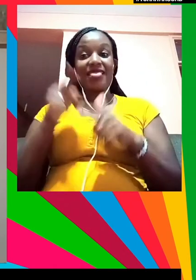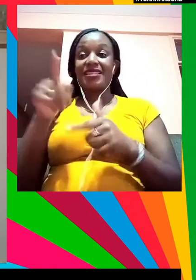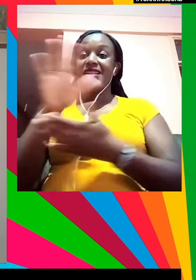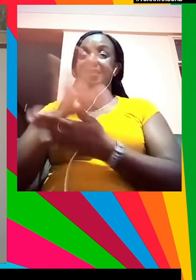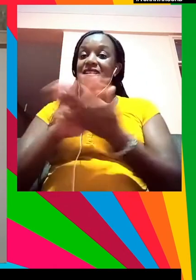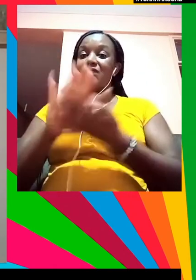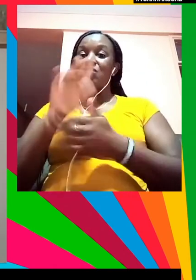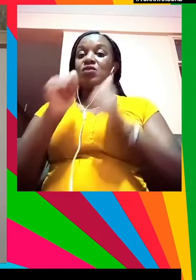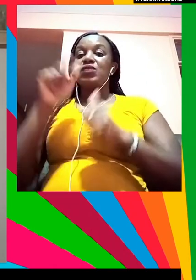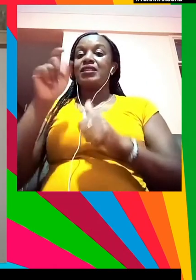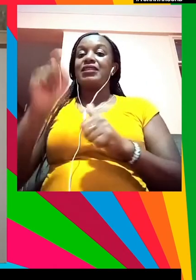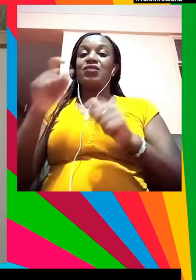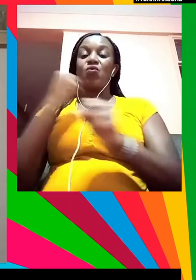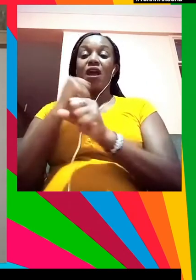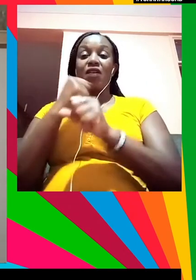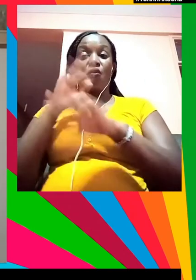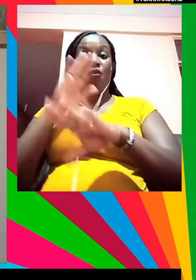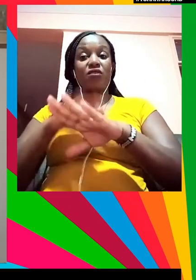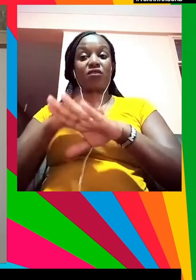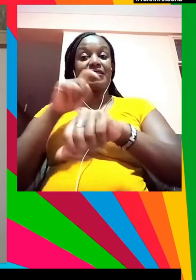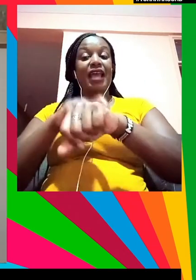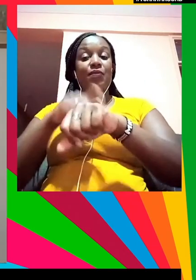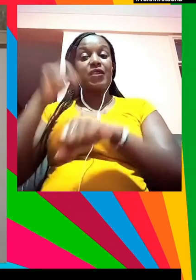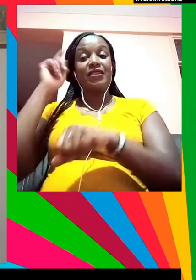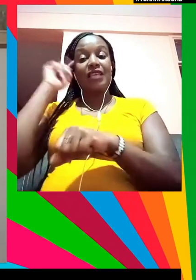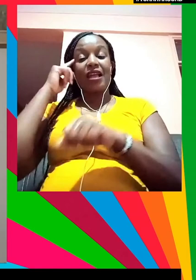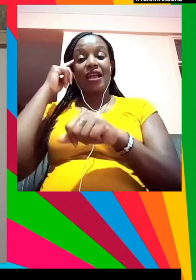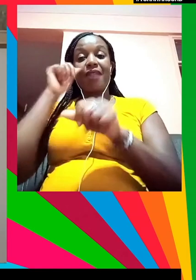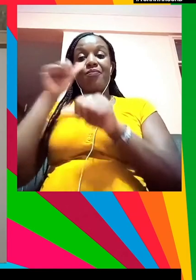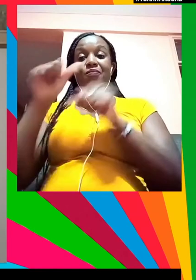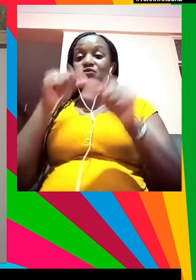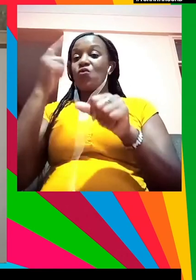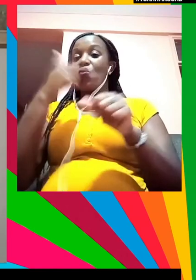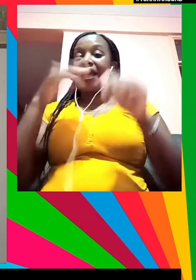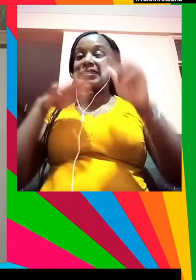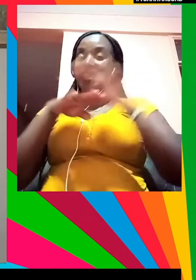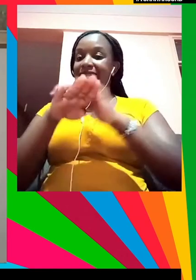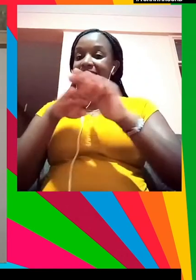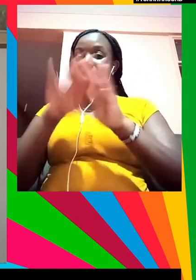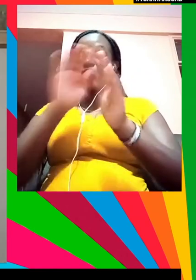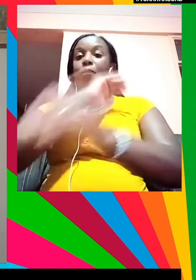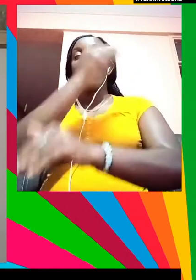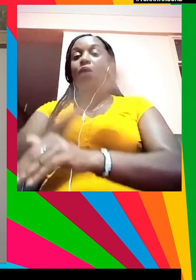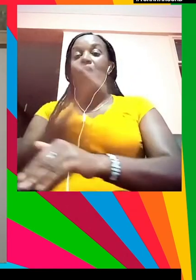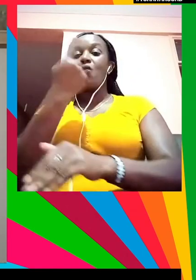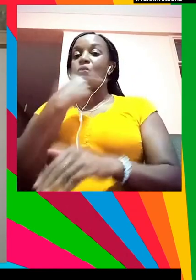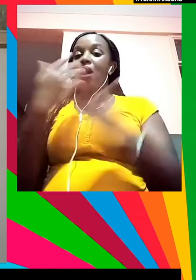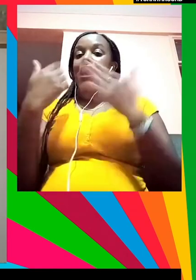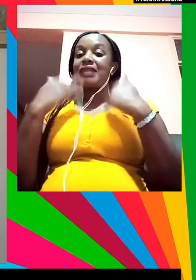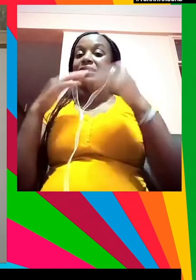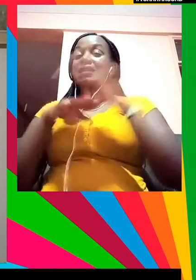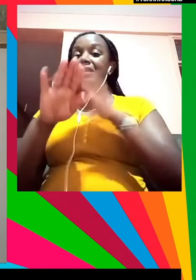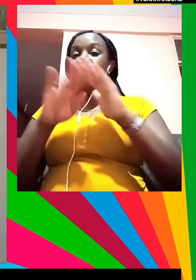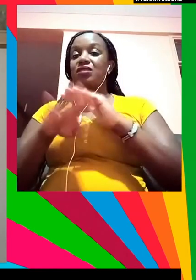hemos de trabajar. Hemos de pensar en quién tiene acceso al poder, a los mercados y a los recursos.